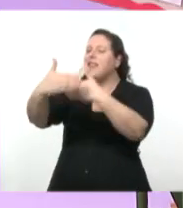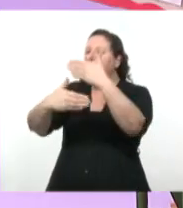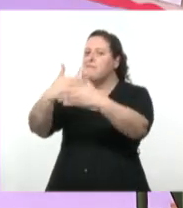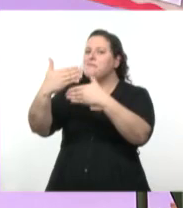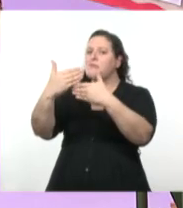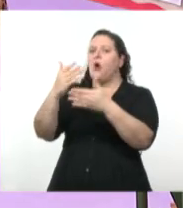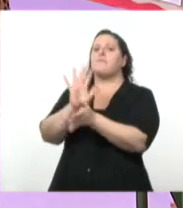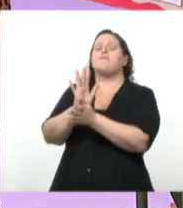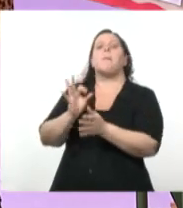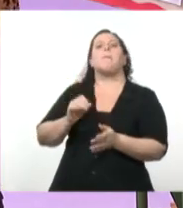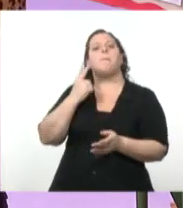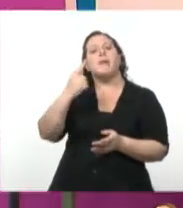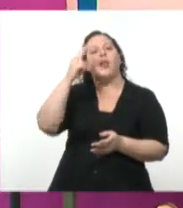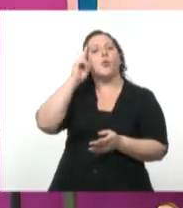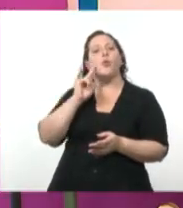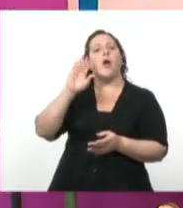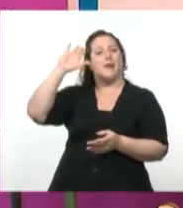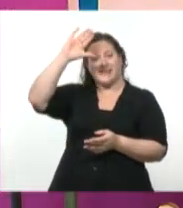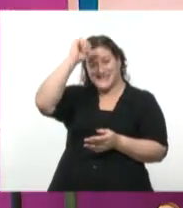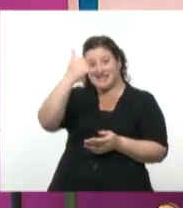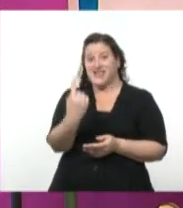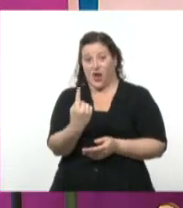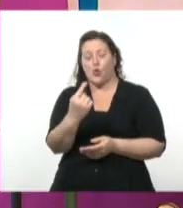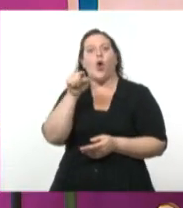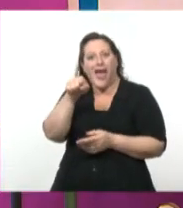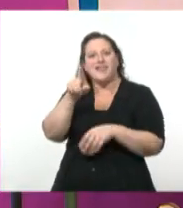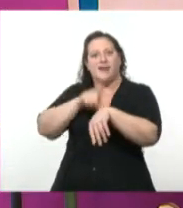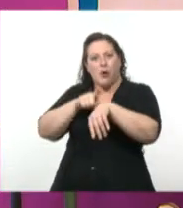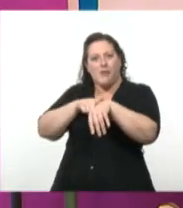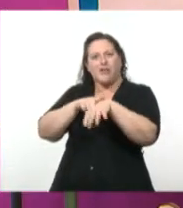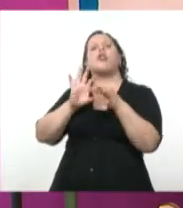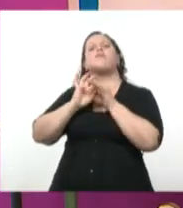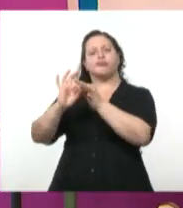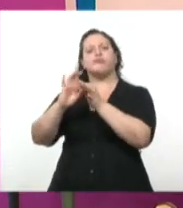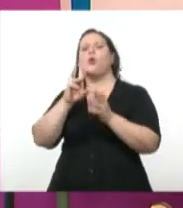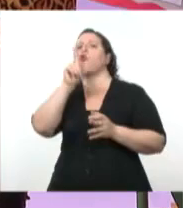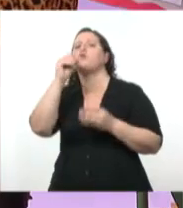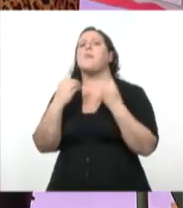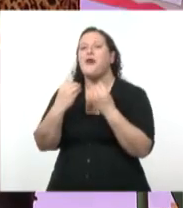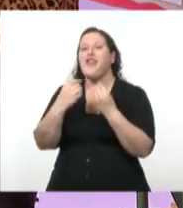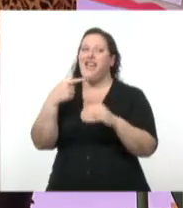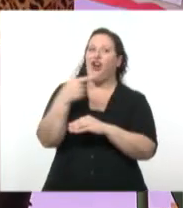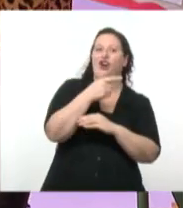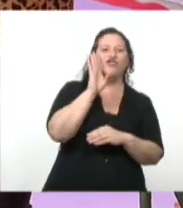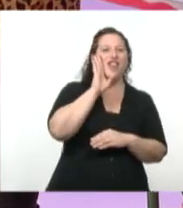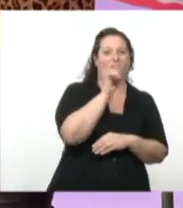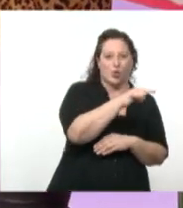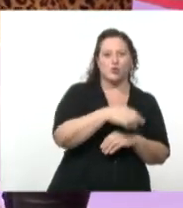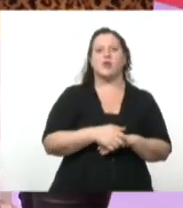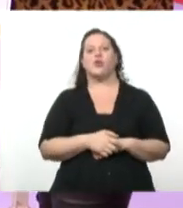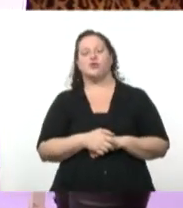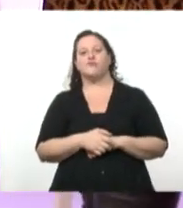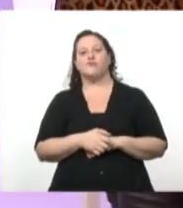frente a algunas cuestiones que van sucediendo con Estados Unidos. Bien, vamos a ir viendo en este video